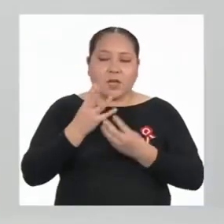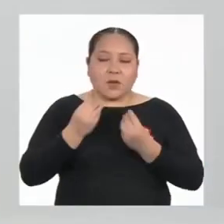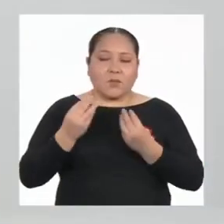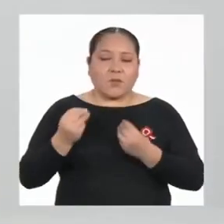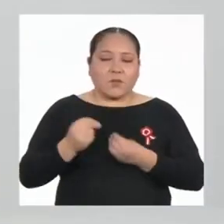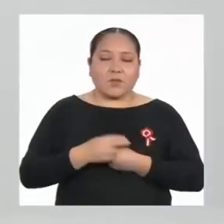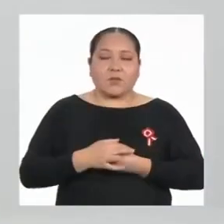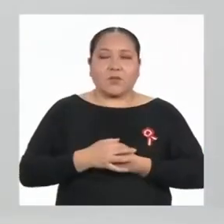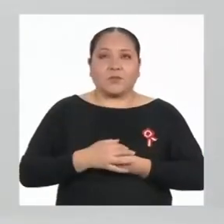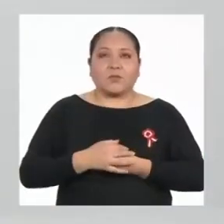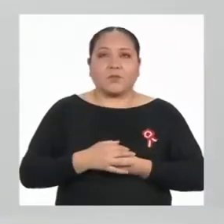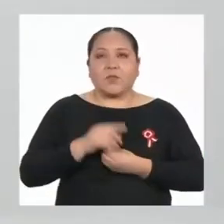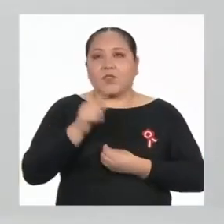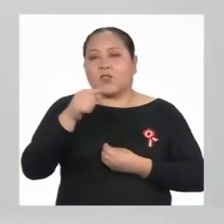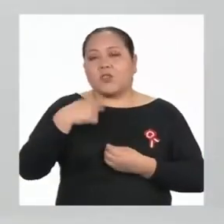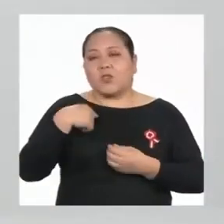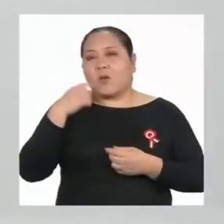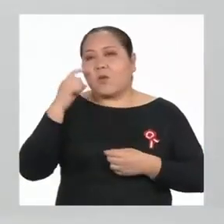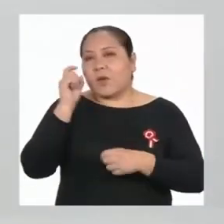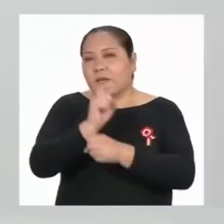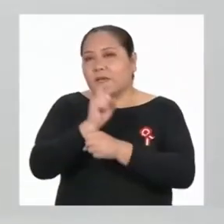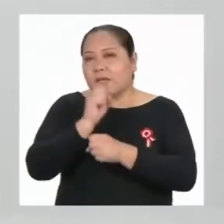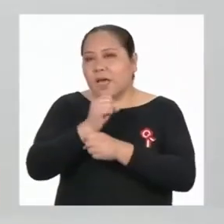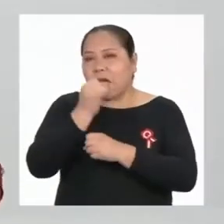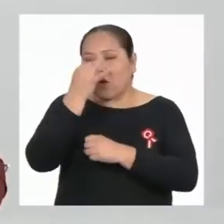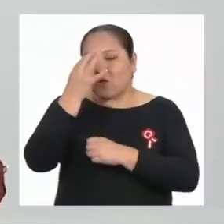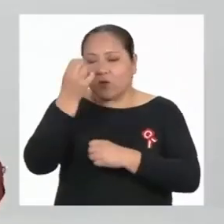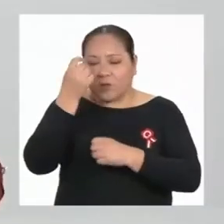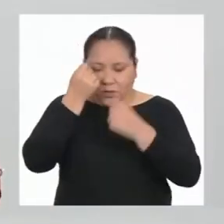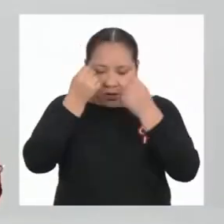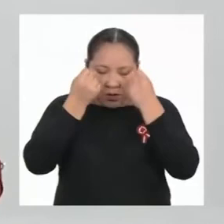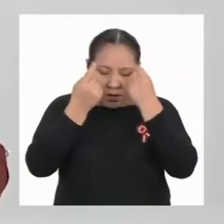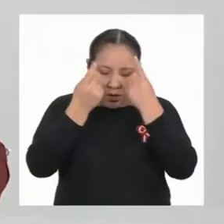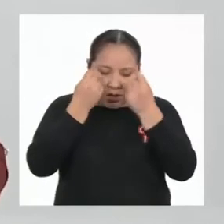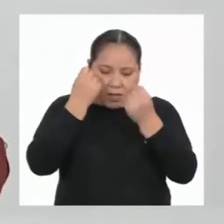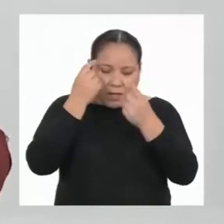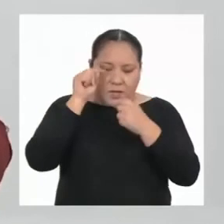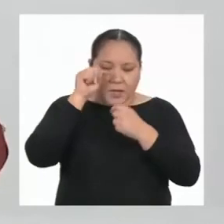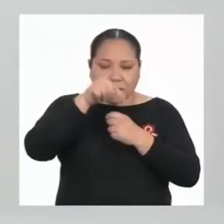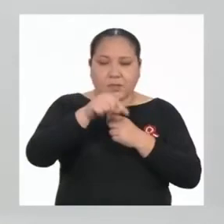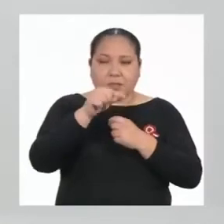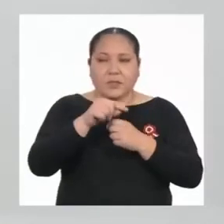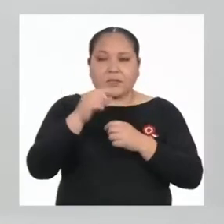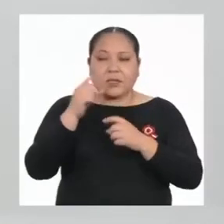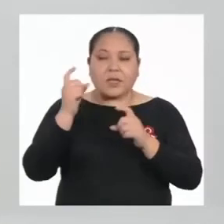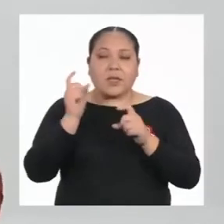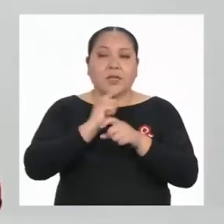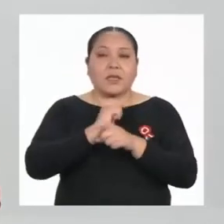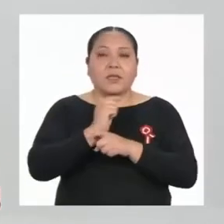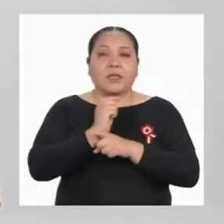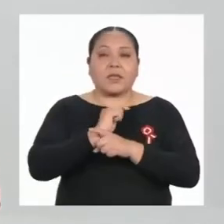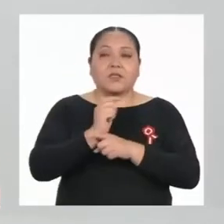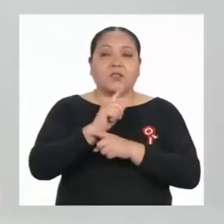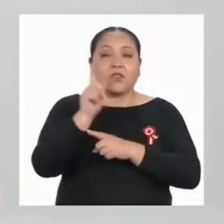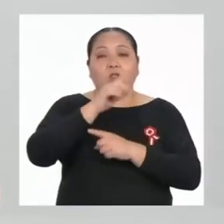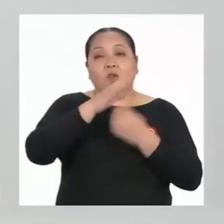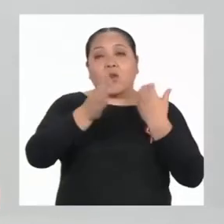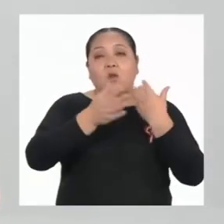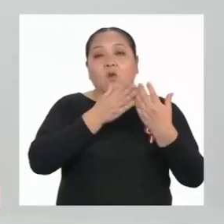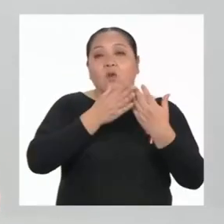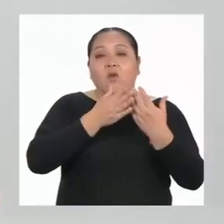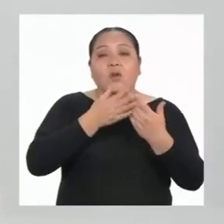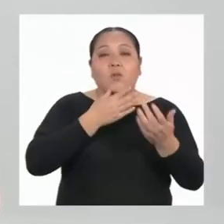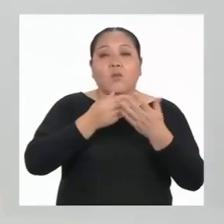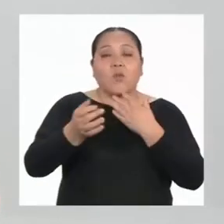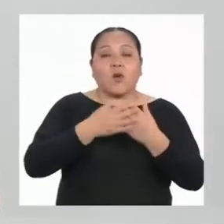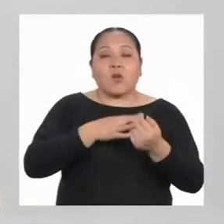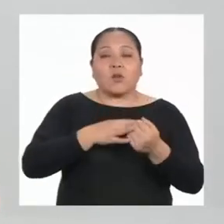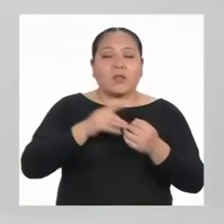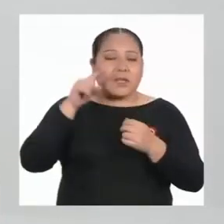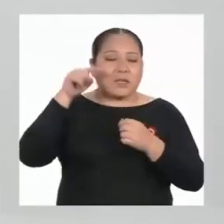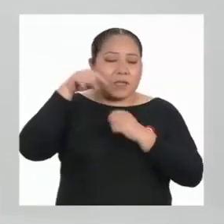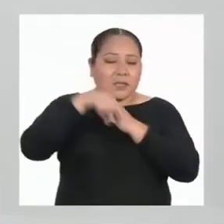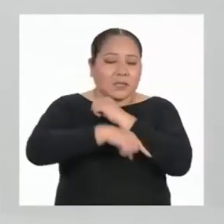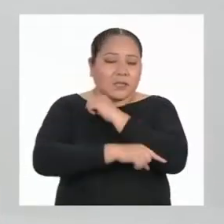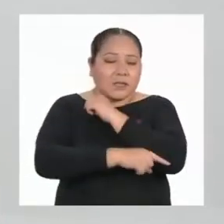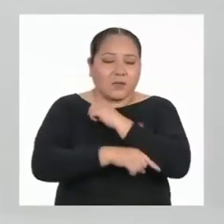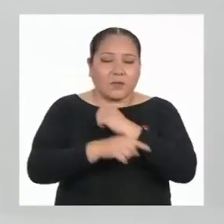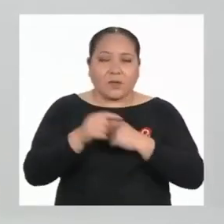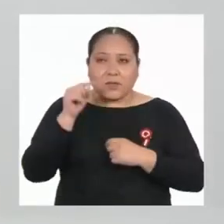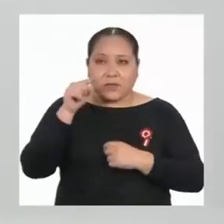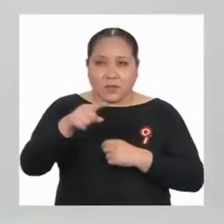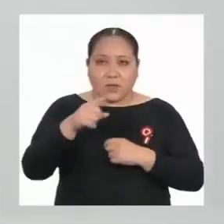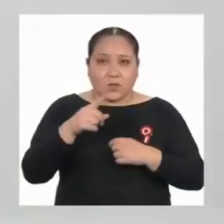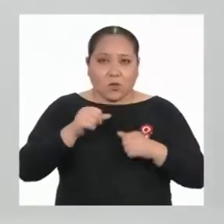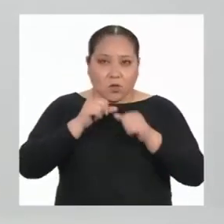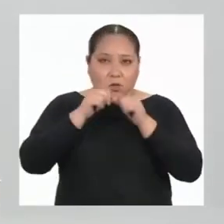Te voy a enseñar algunos pasos para comprender un texto, sin importar la complejidad. Vas a ver que siguiendo estos